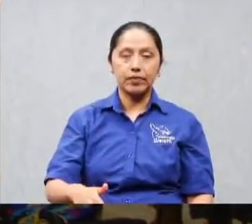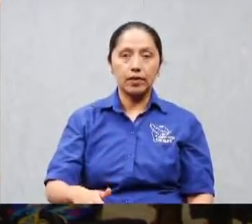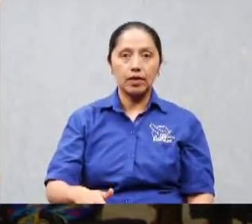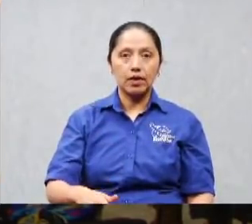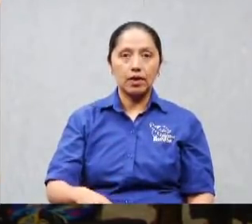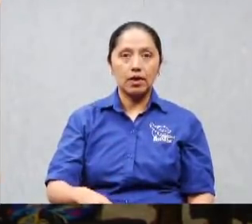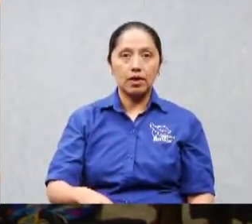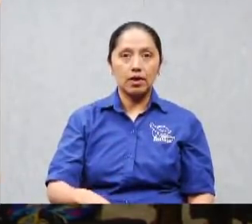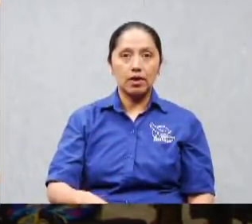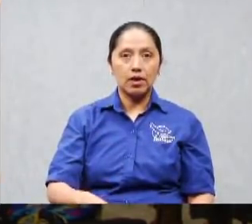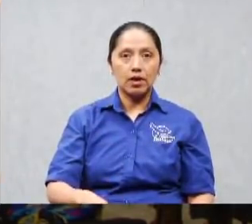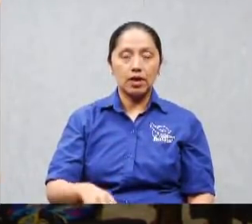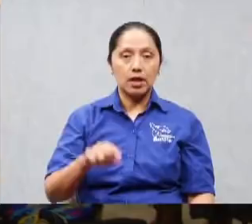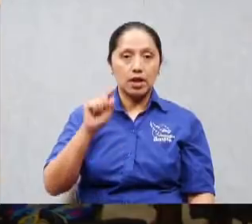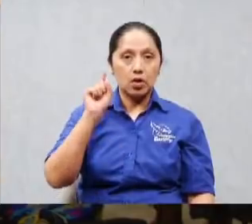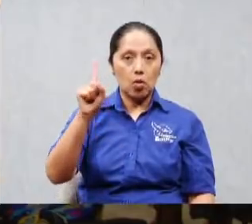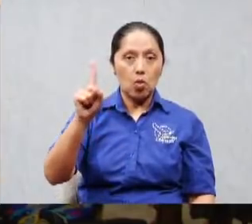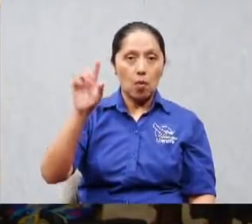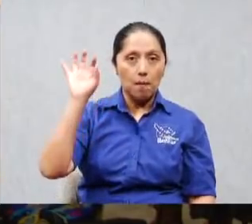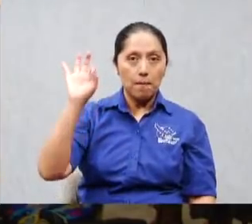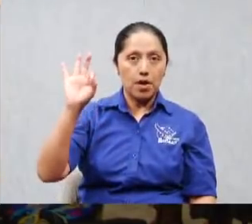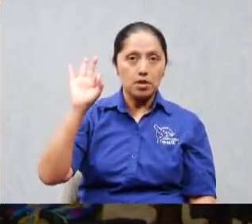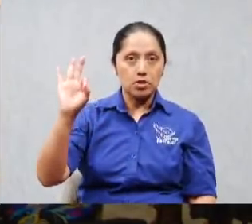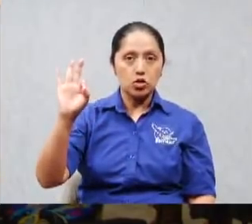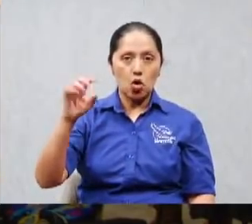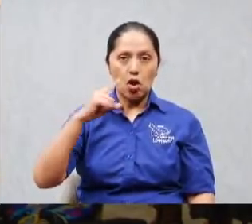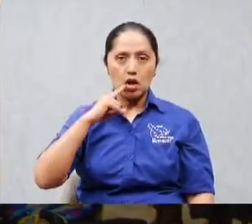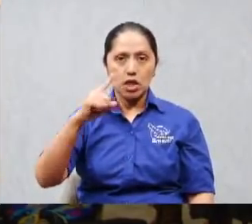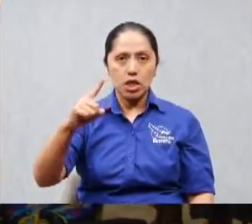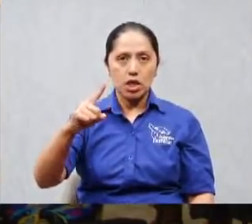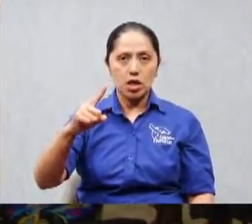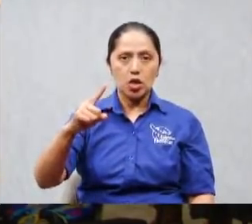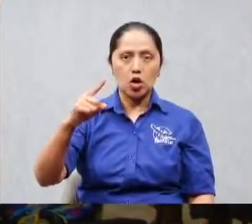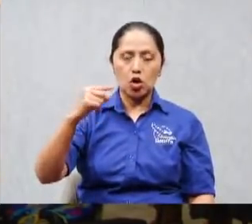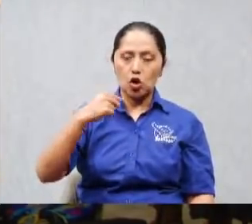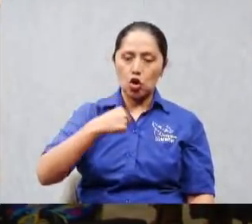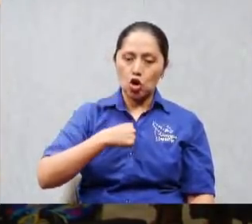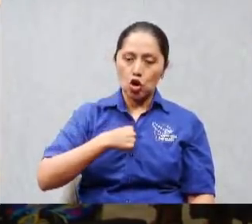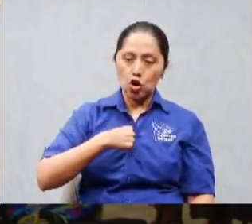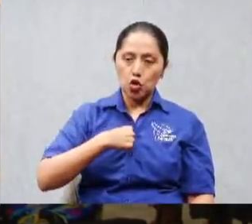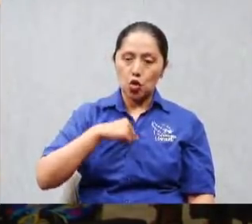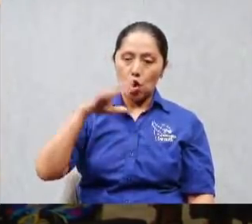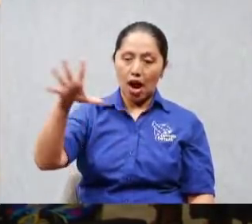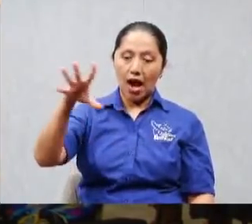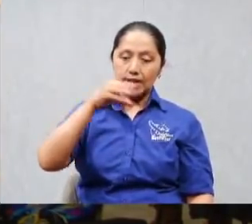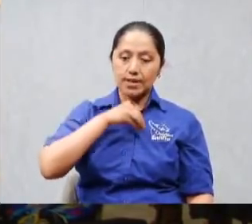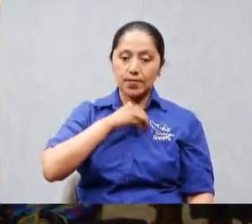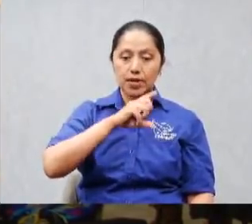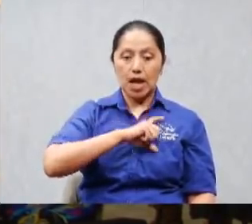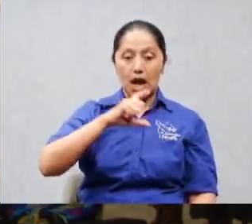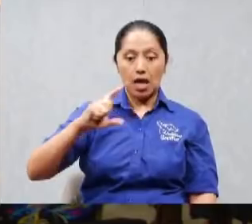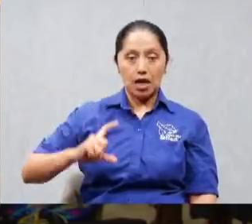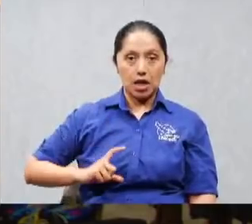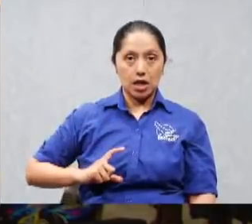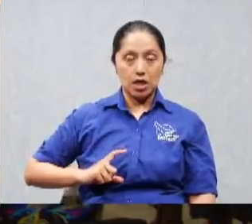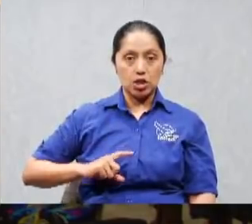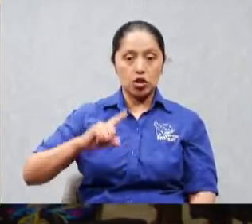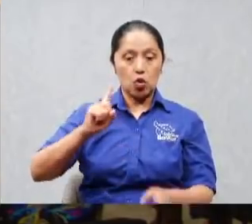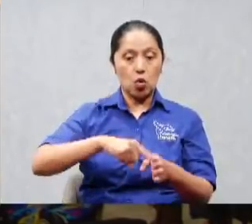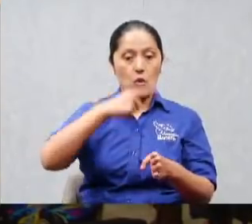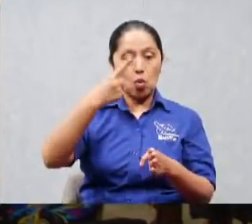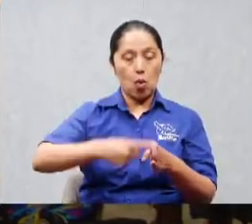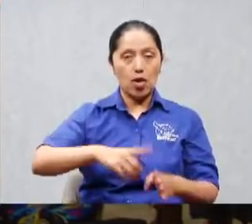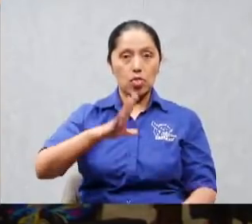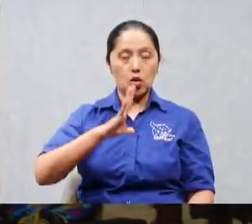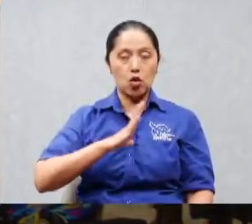y de repente él dijo yo me convertí a los 12 años de edad dijo él y desde esa época